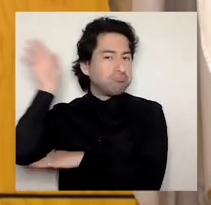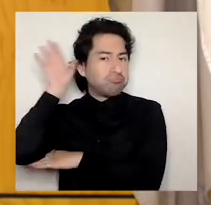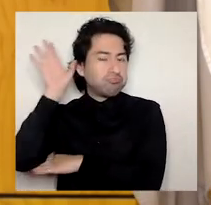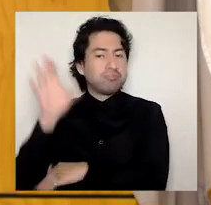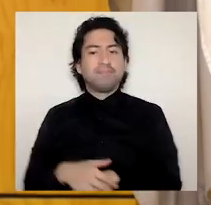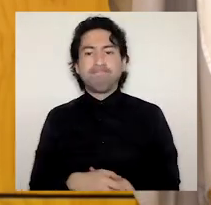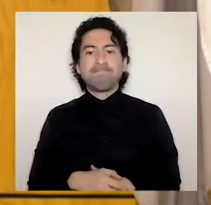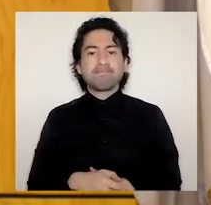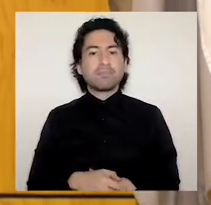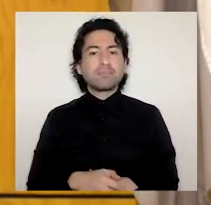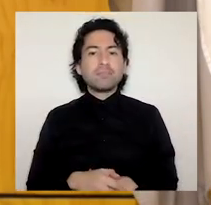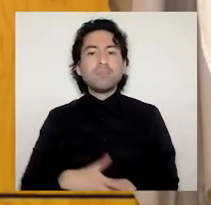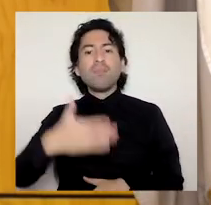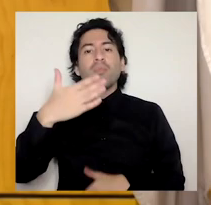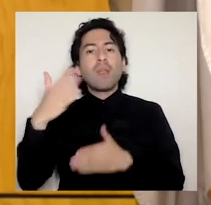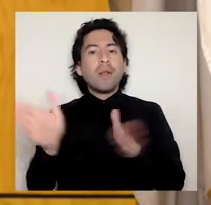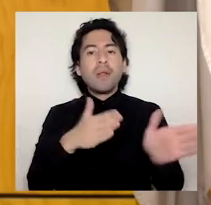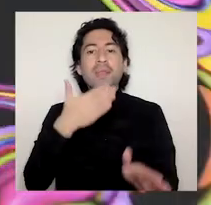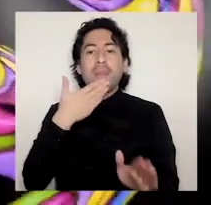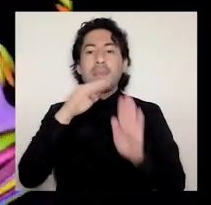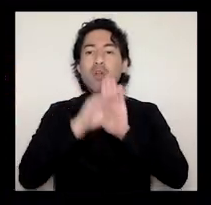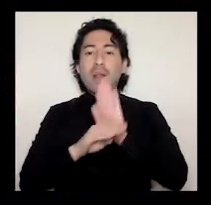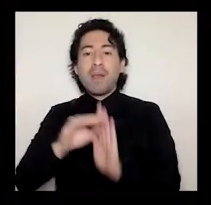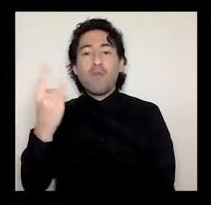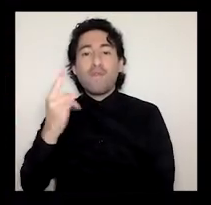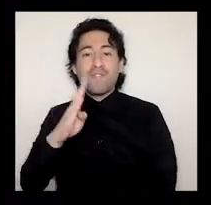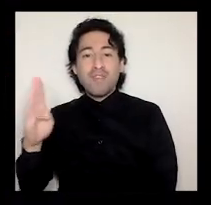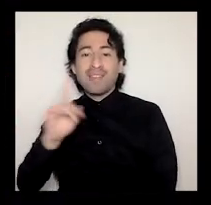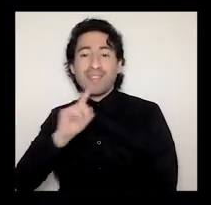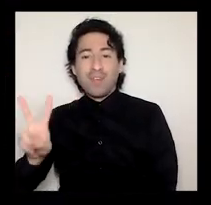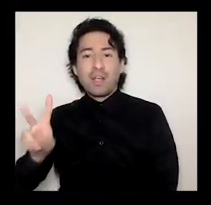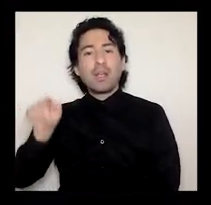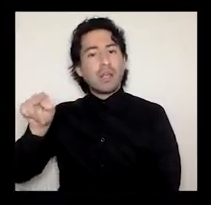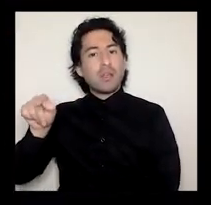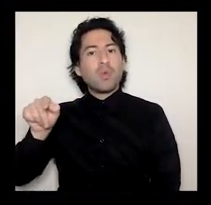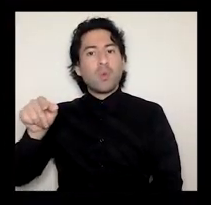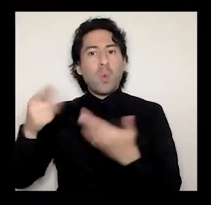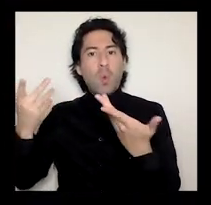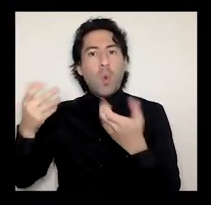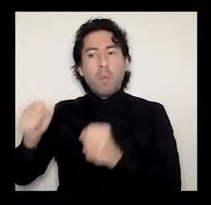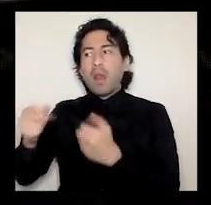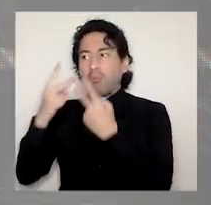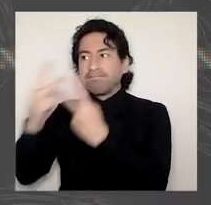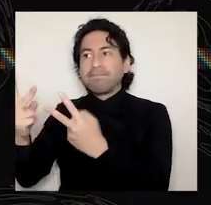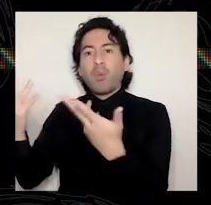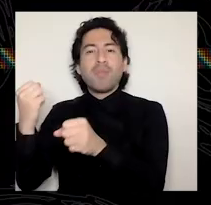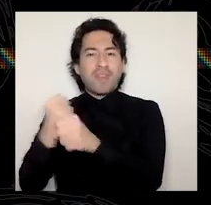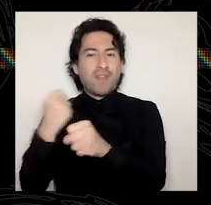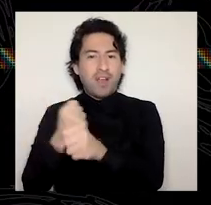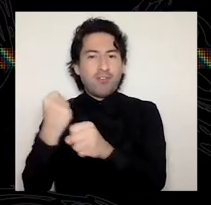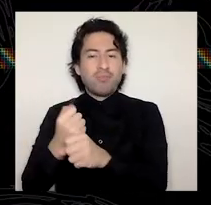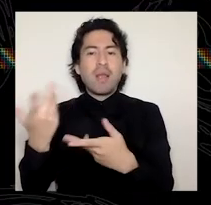han servido de ventana al quehacer universitario emitiendo seminarios o programas especiales como la serie